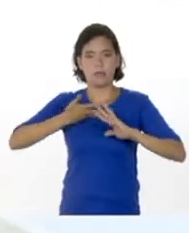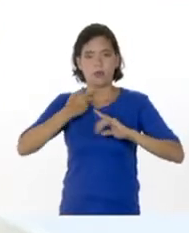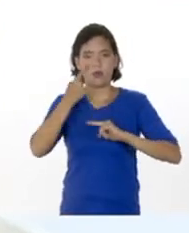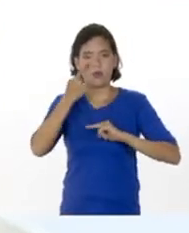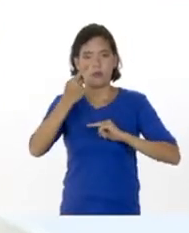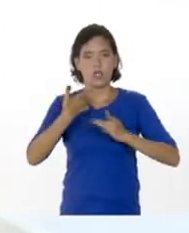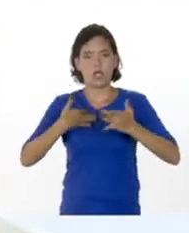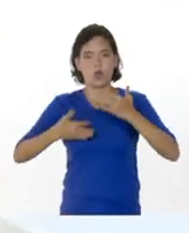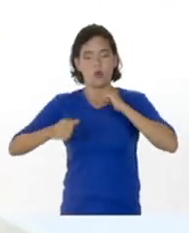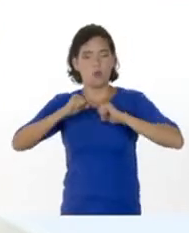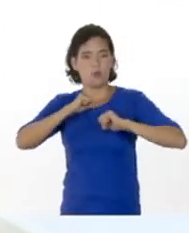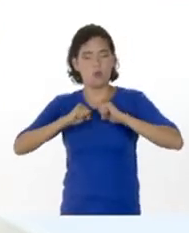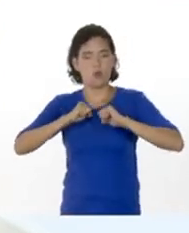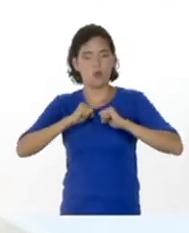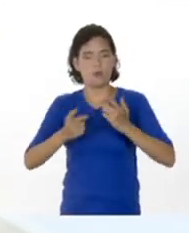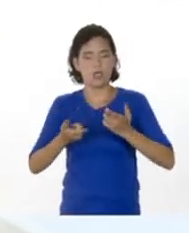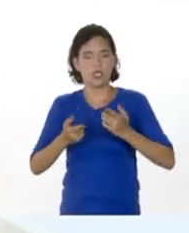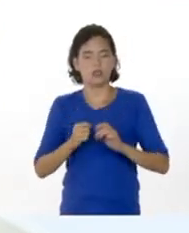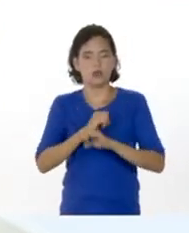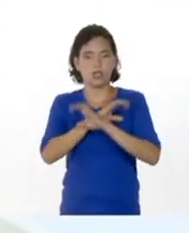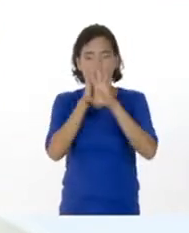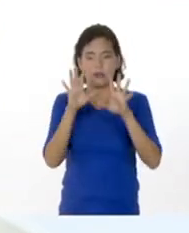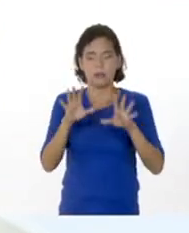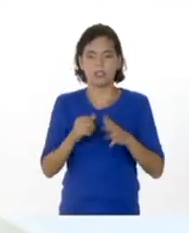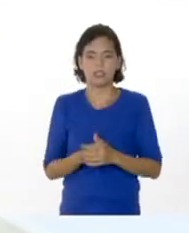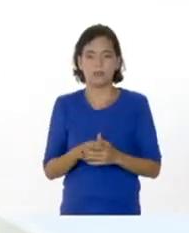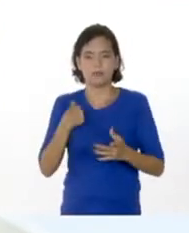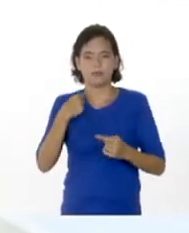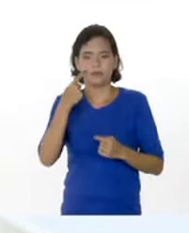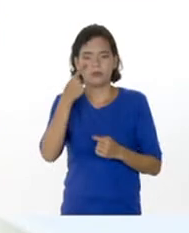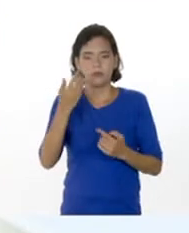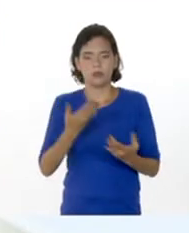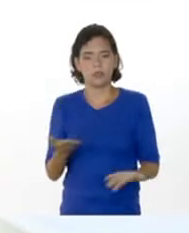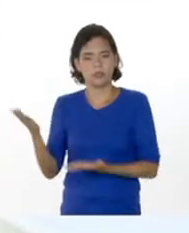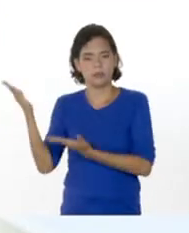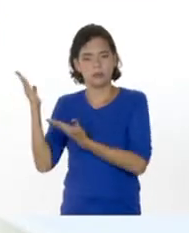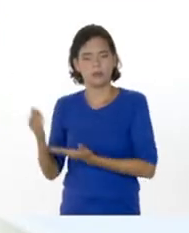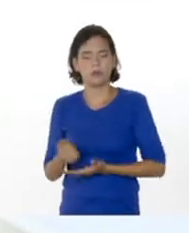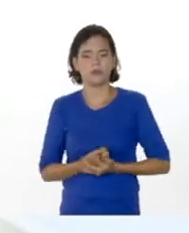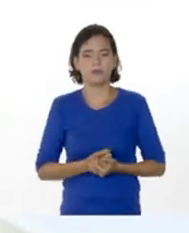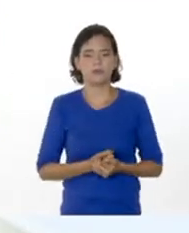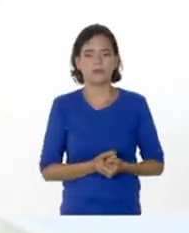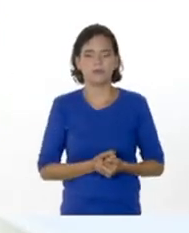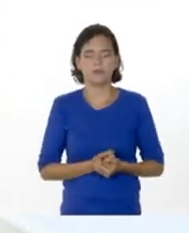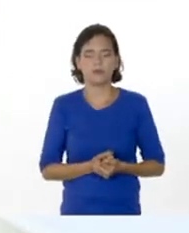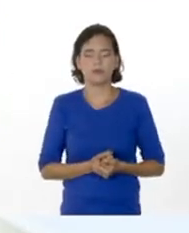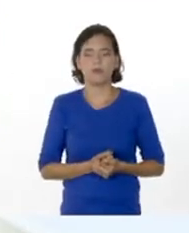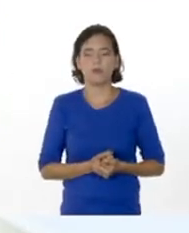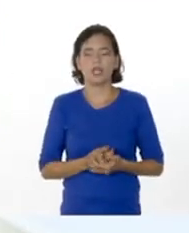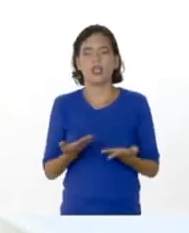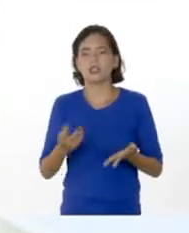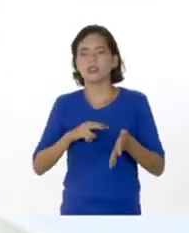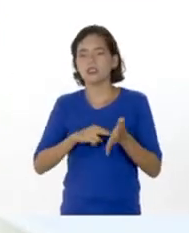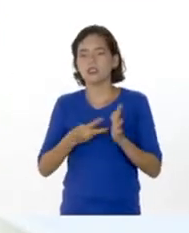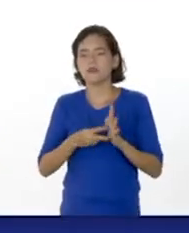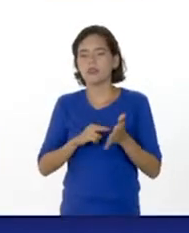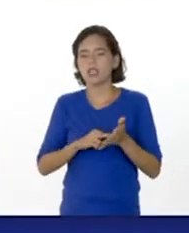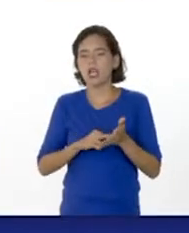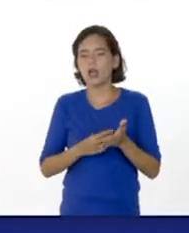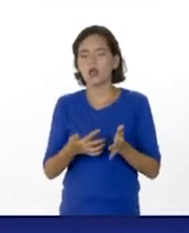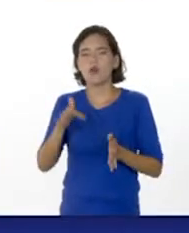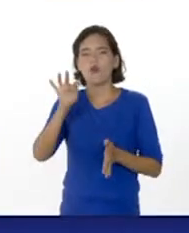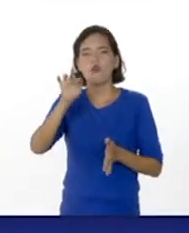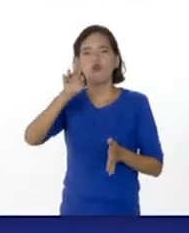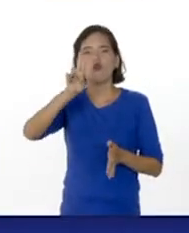observar los movimientos con precisión. Para eso, vamos entonces a ver la lámina número 1, que es la definición de fluidos.